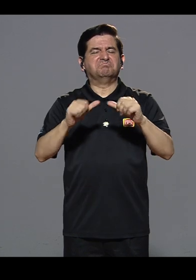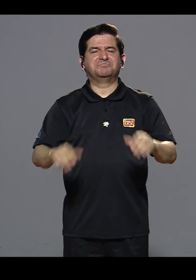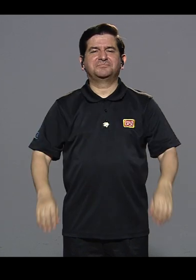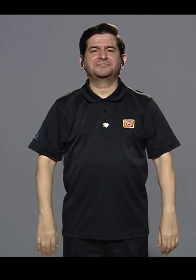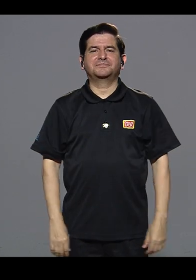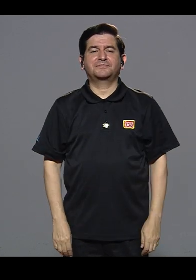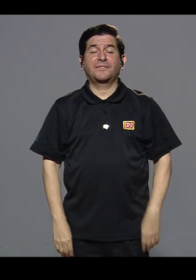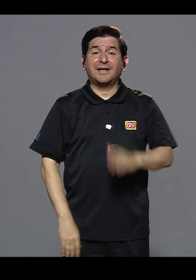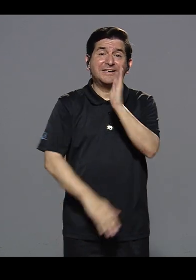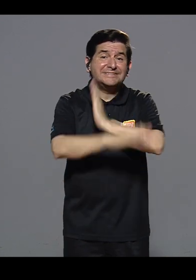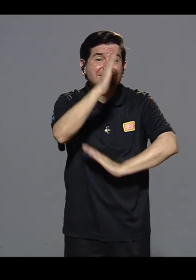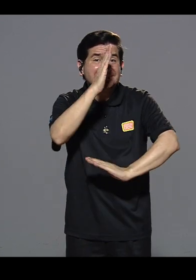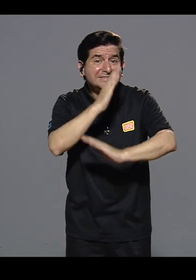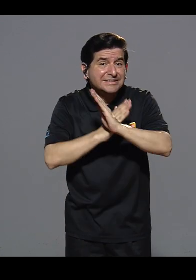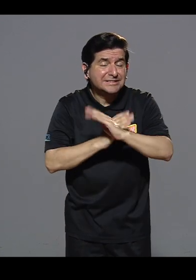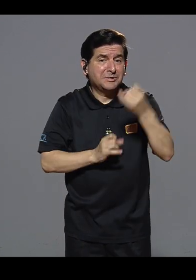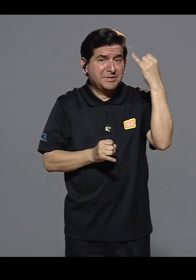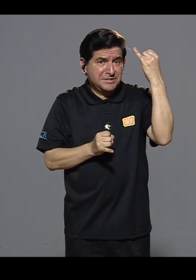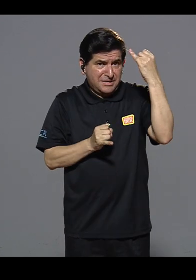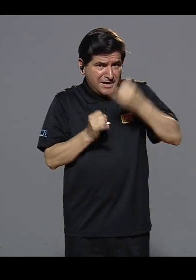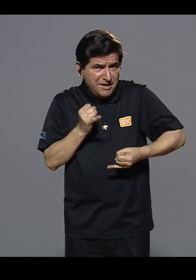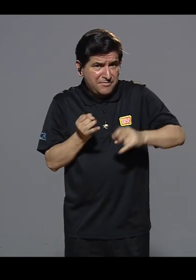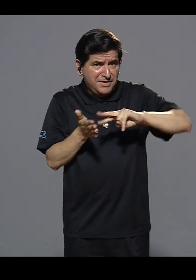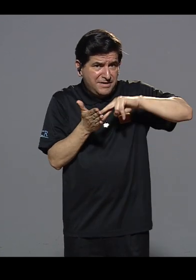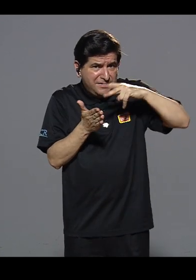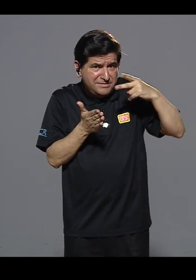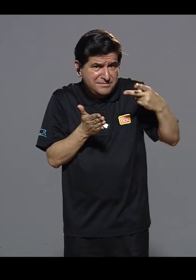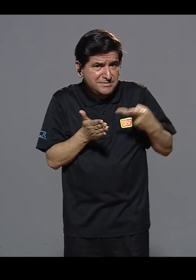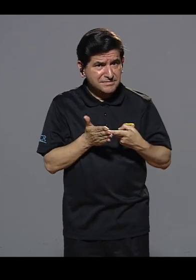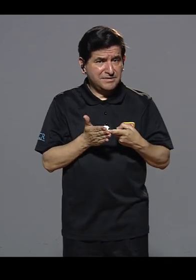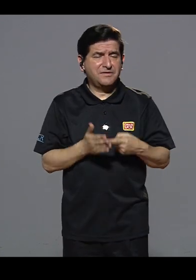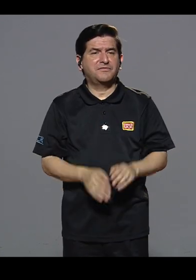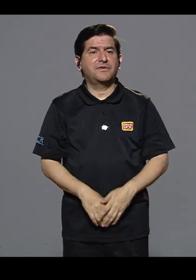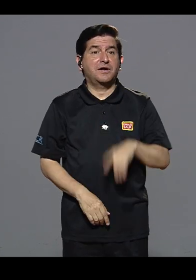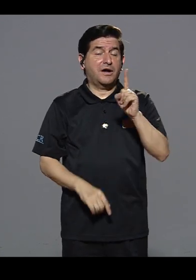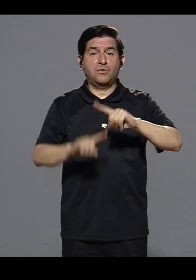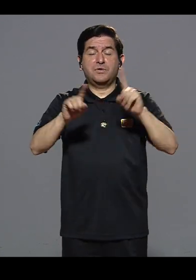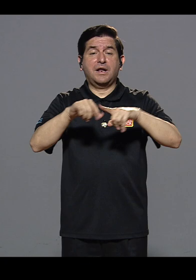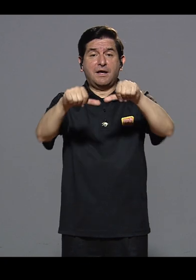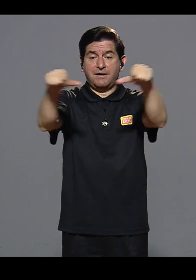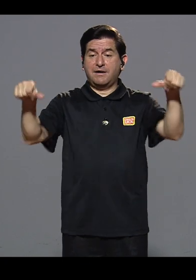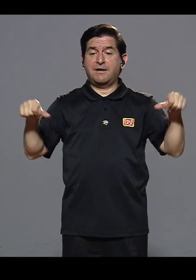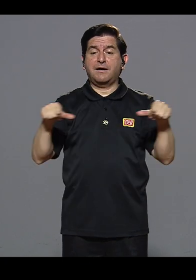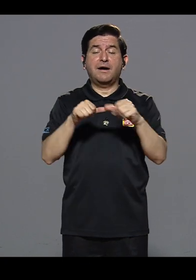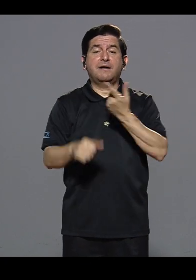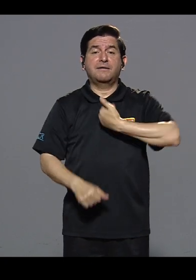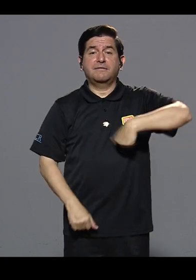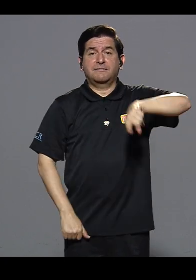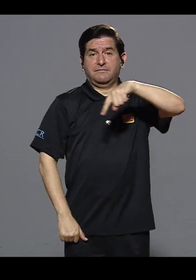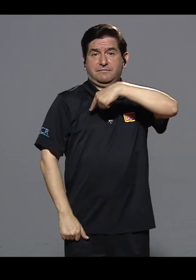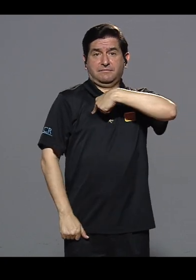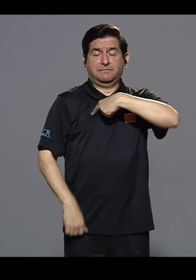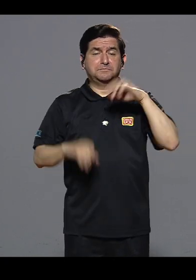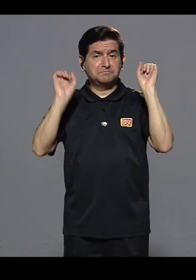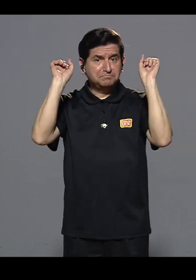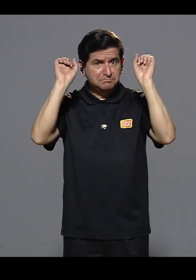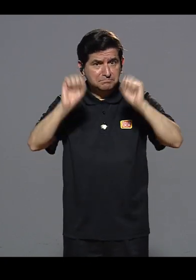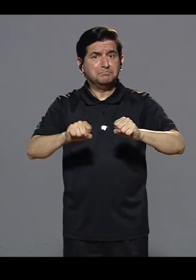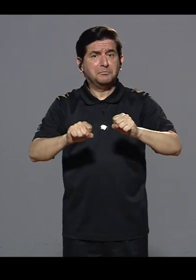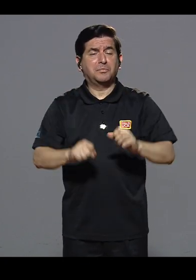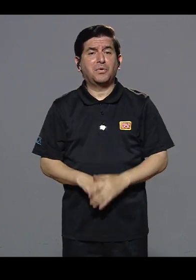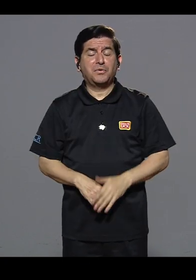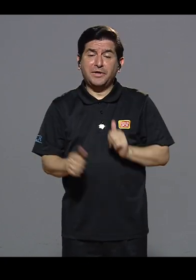pueden ser. La discapacidad, al final, representa una de las muchas dimensiones en las cuales